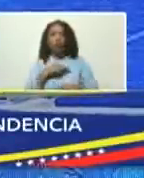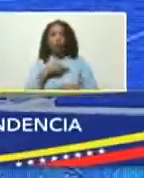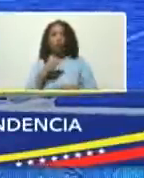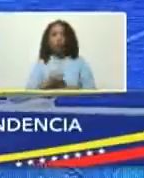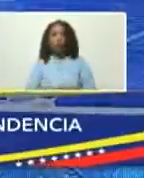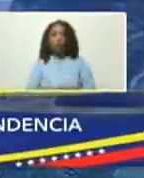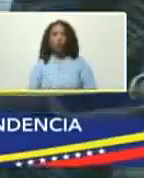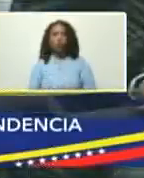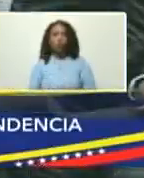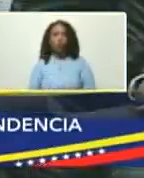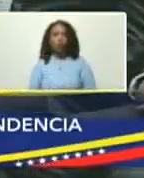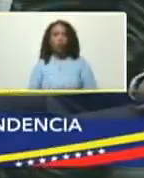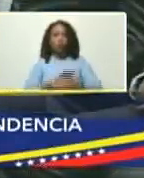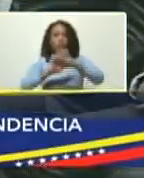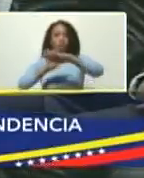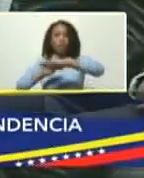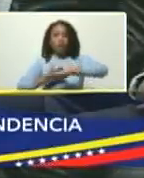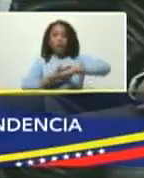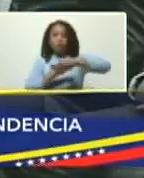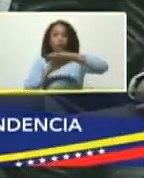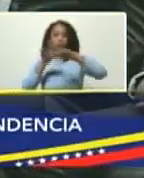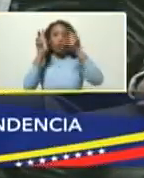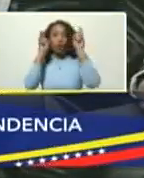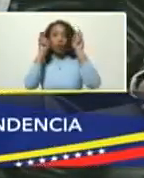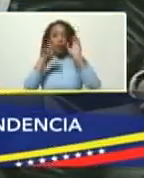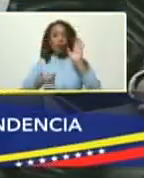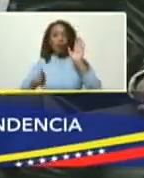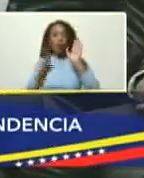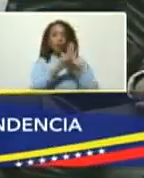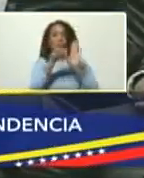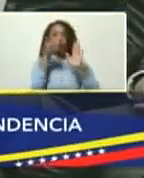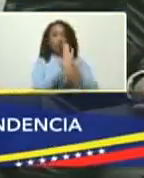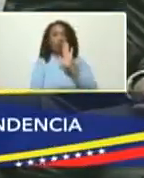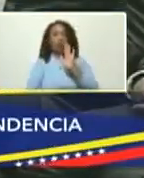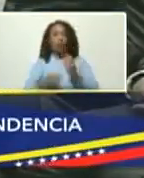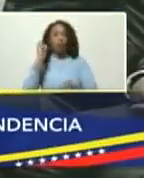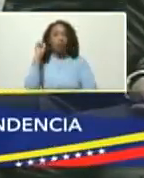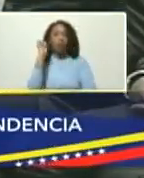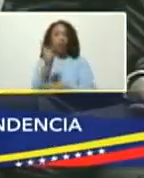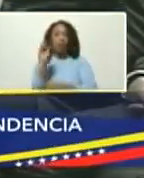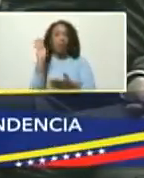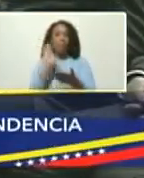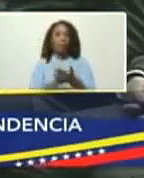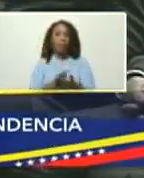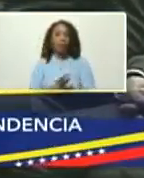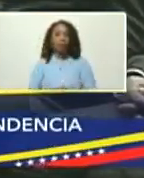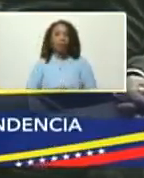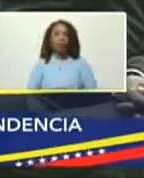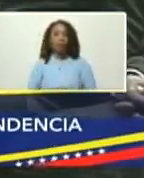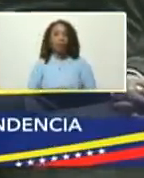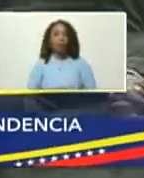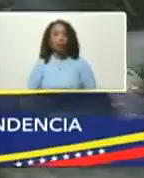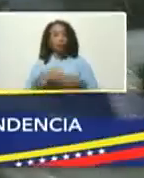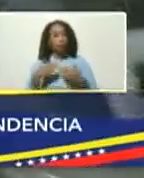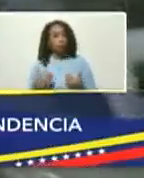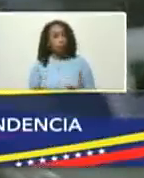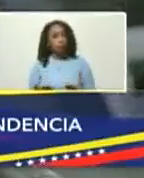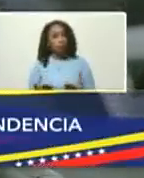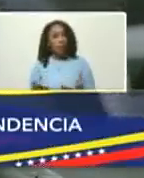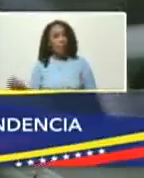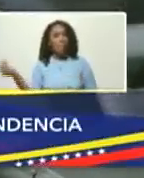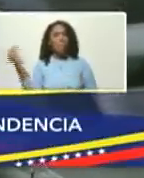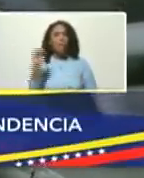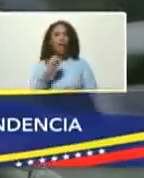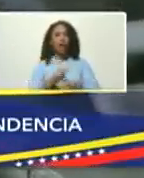anunciemos en el marco de esta ley debemos empeñarnos en que más